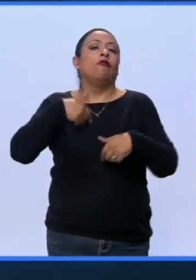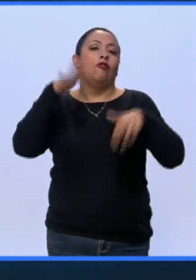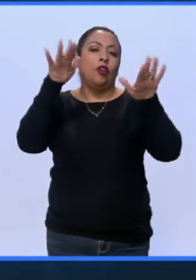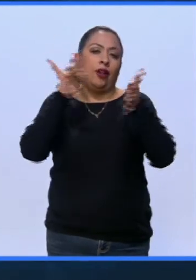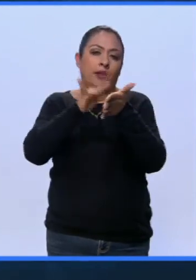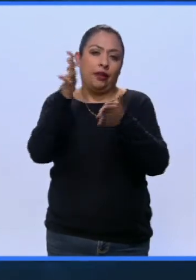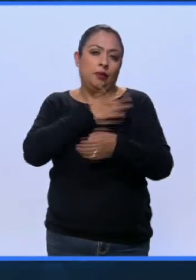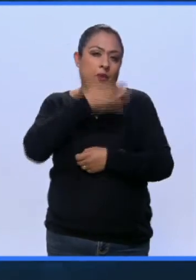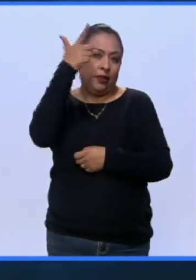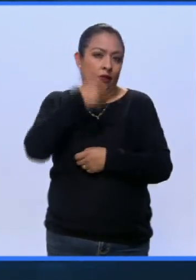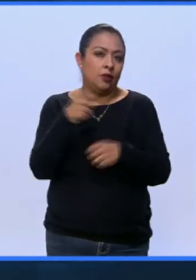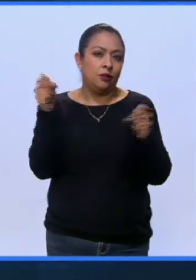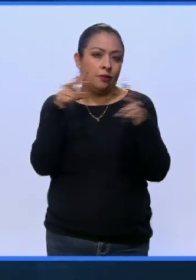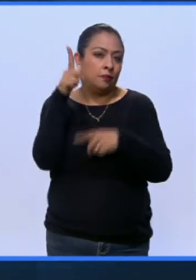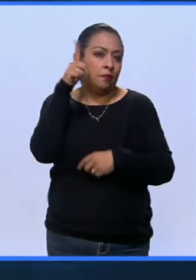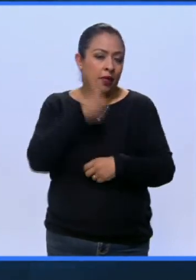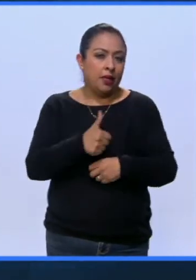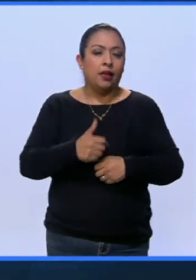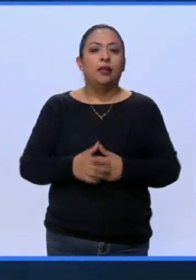buenas noches. Hasta mañana.